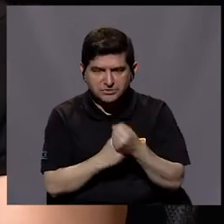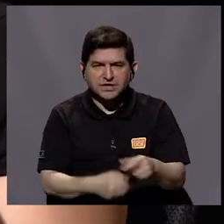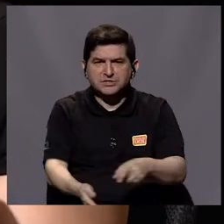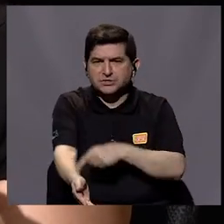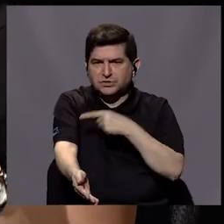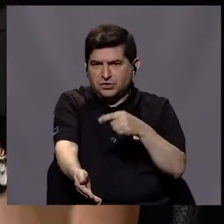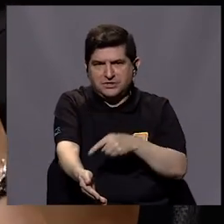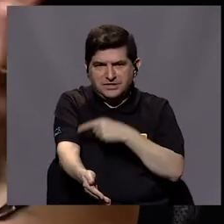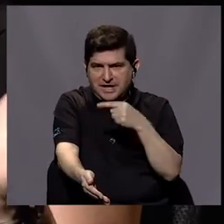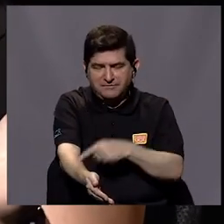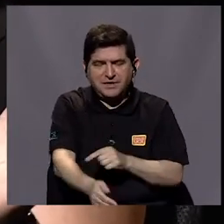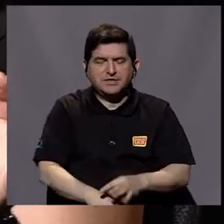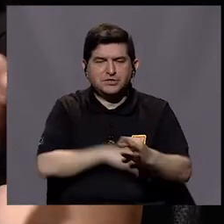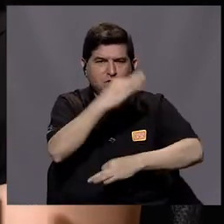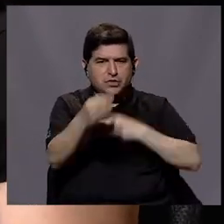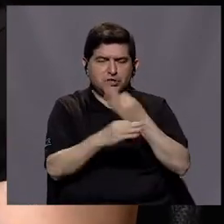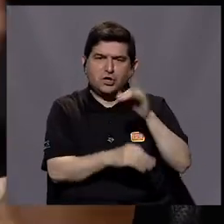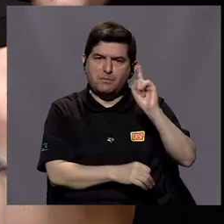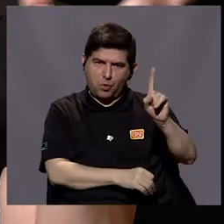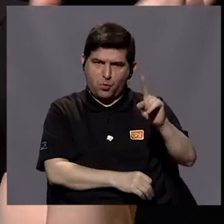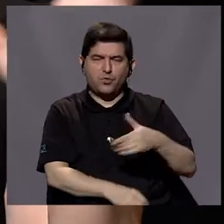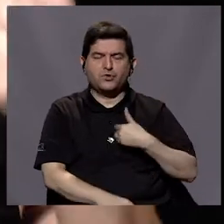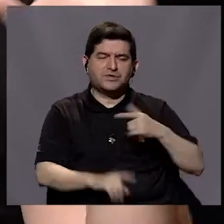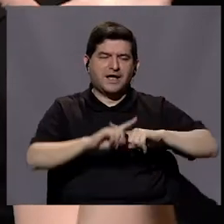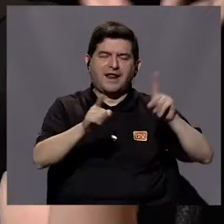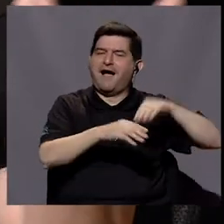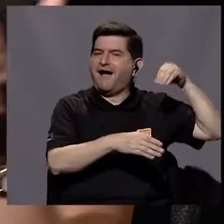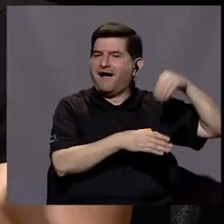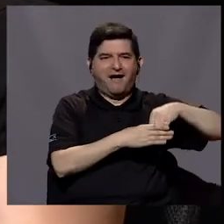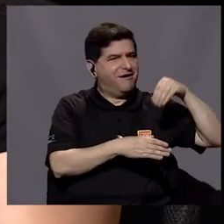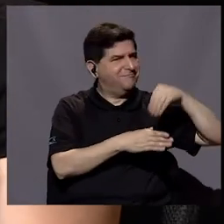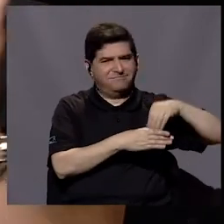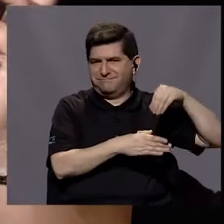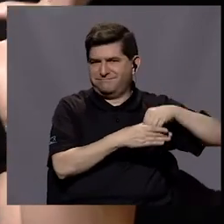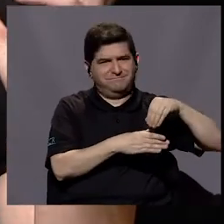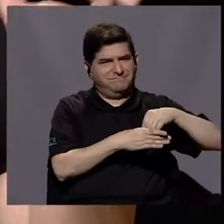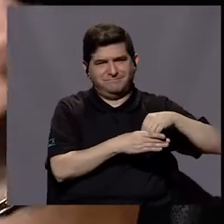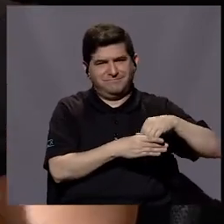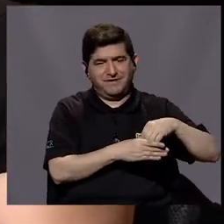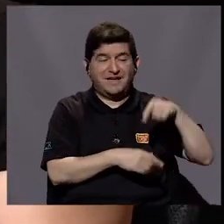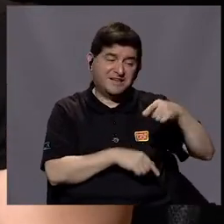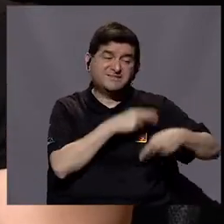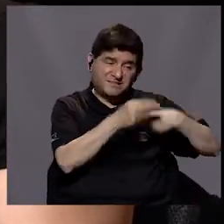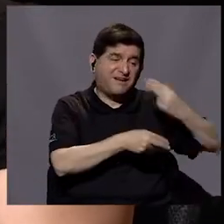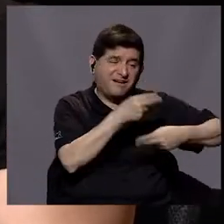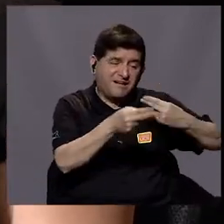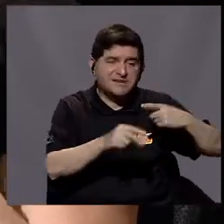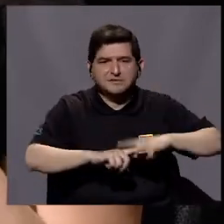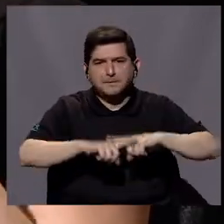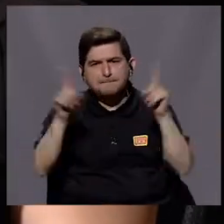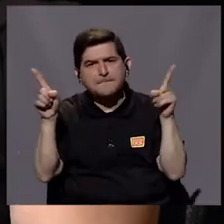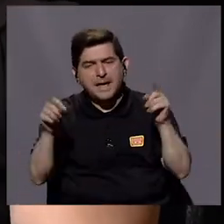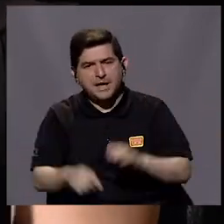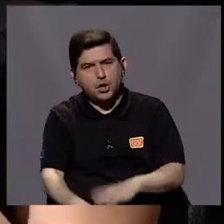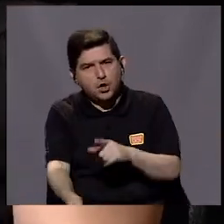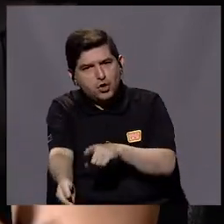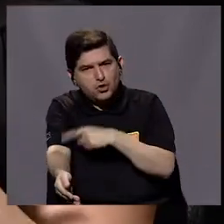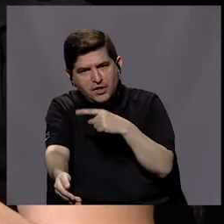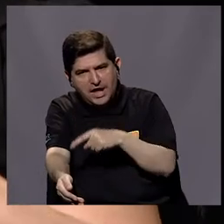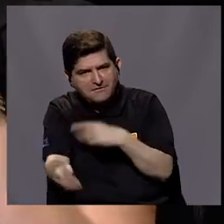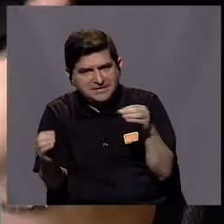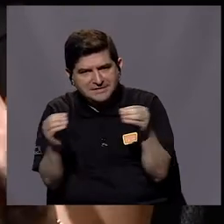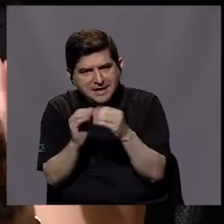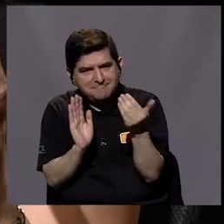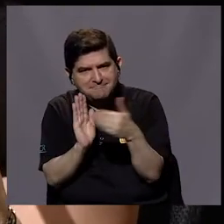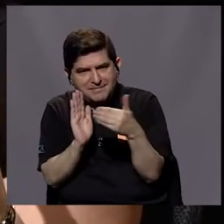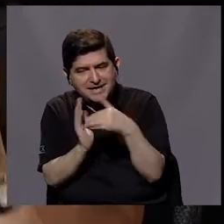como la diabetes, principalmente la tipo 1, que tiene otro componente que es más bien hereditario. Pero la diabetes